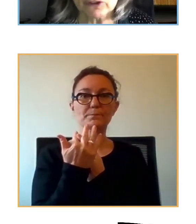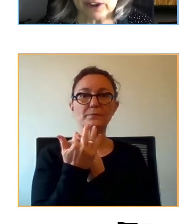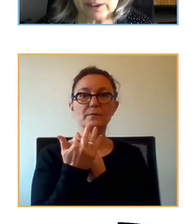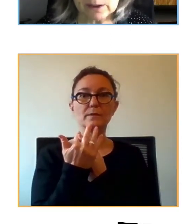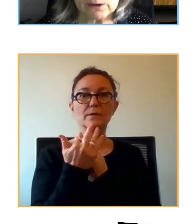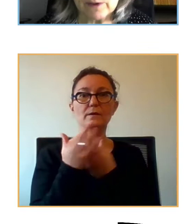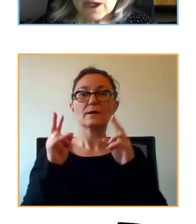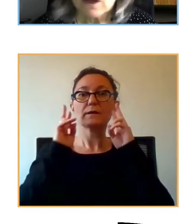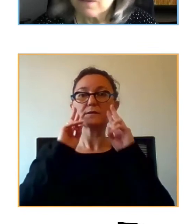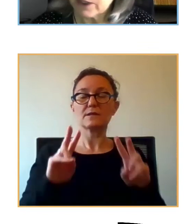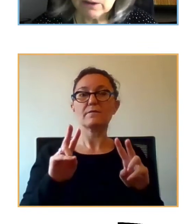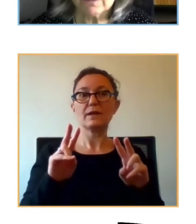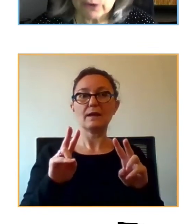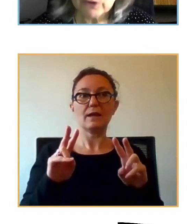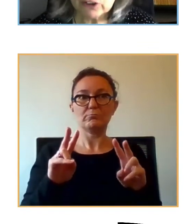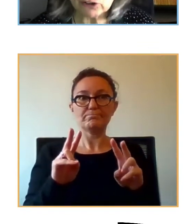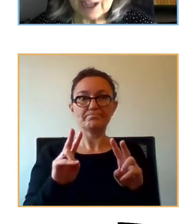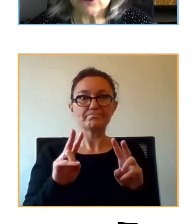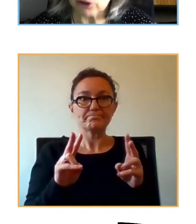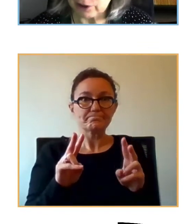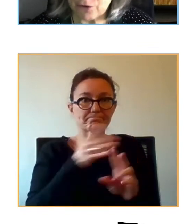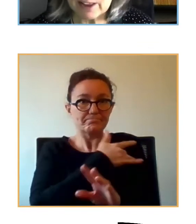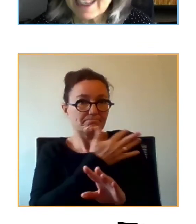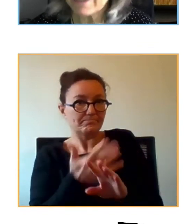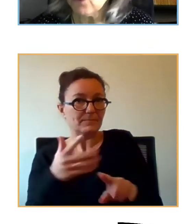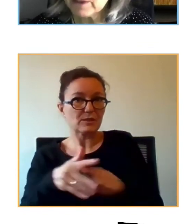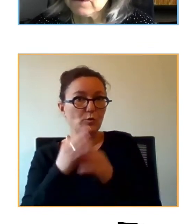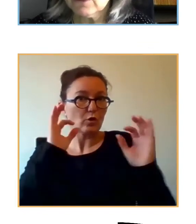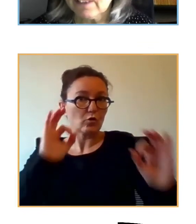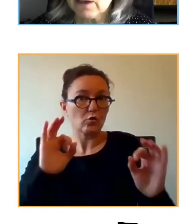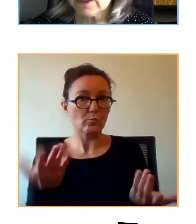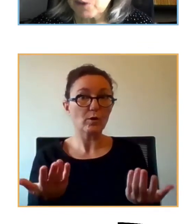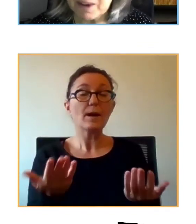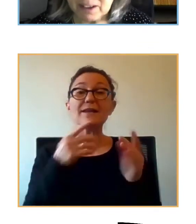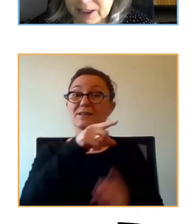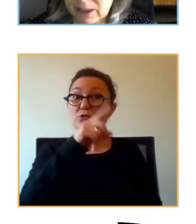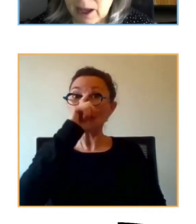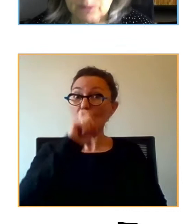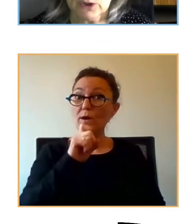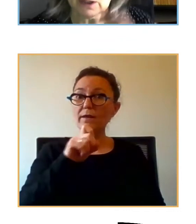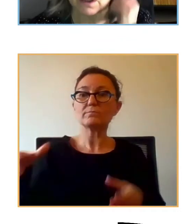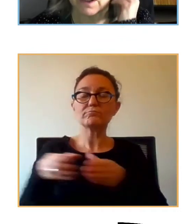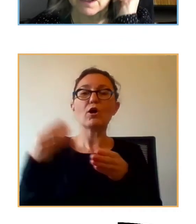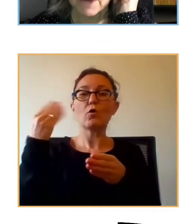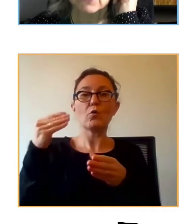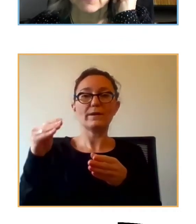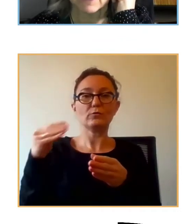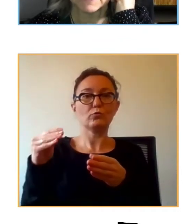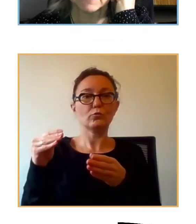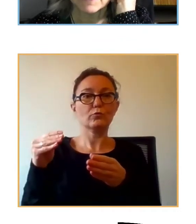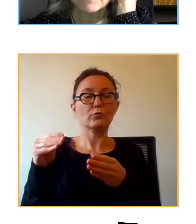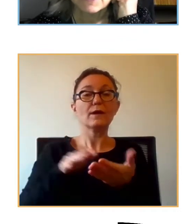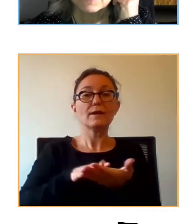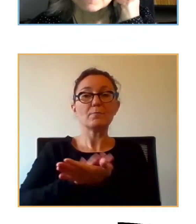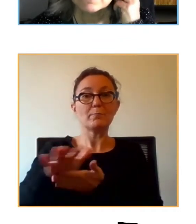hemos descrito pero todos estos datos nos refuerzan que la juventud es el colectivo más afectado por el impacto de la